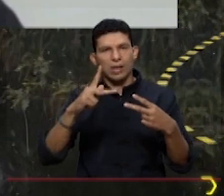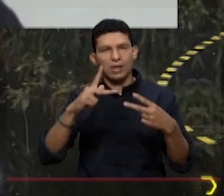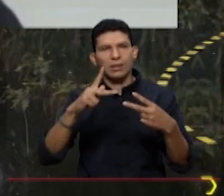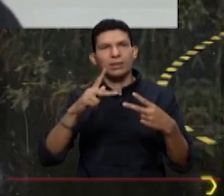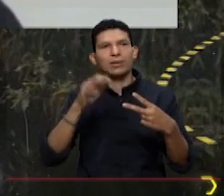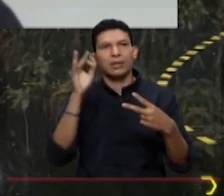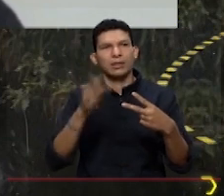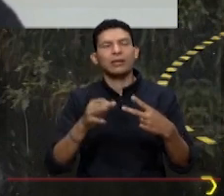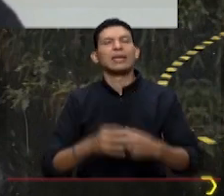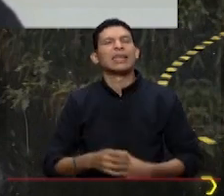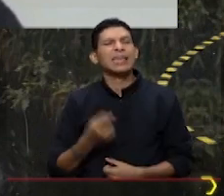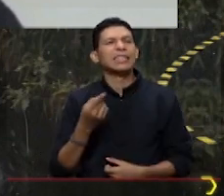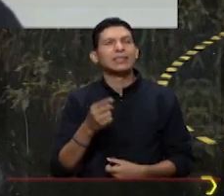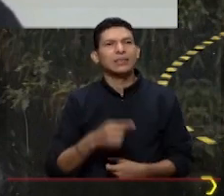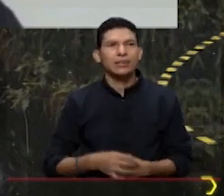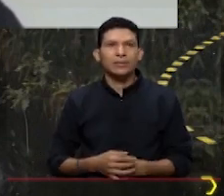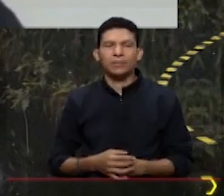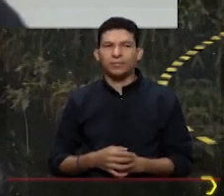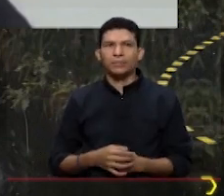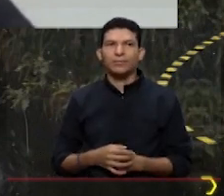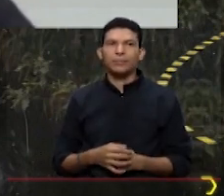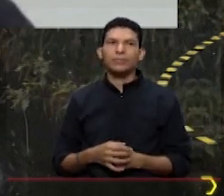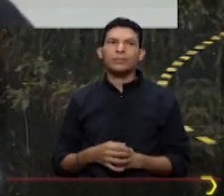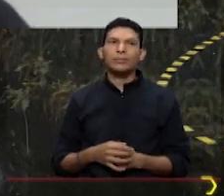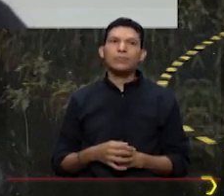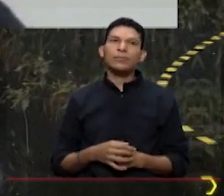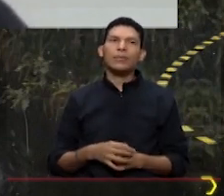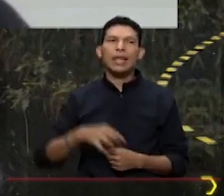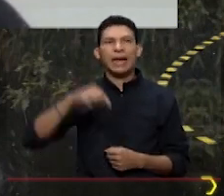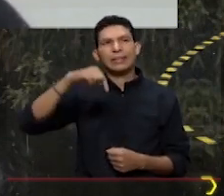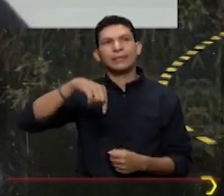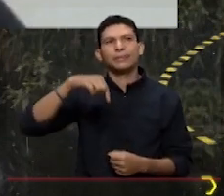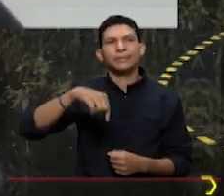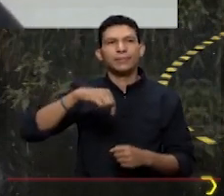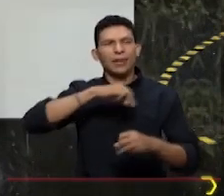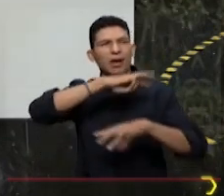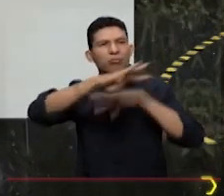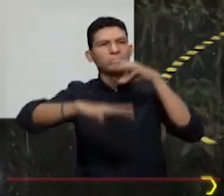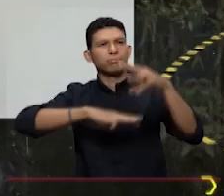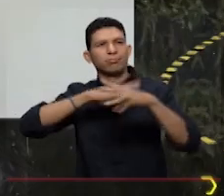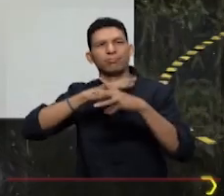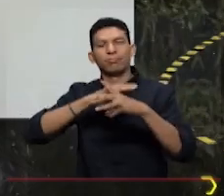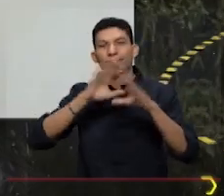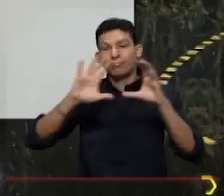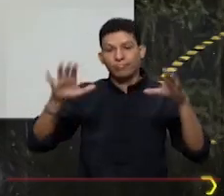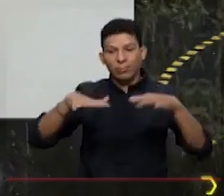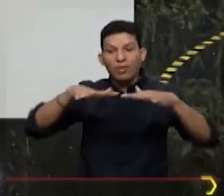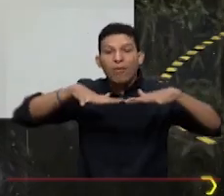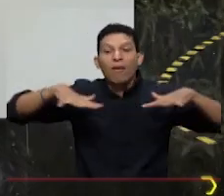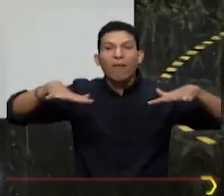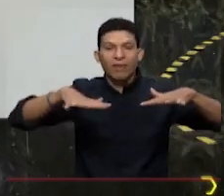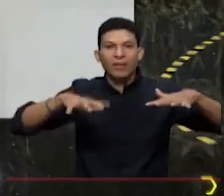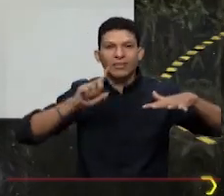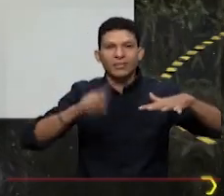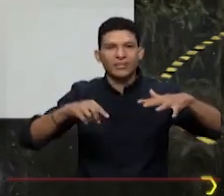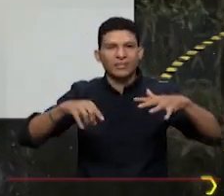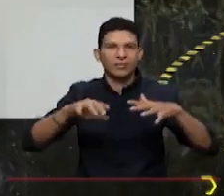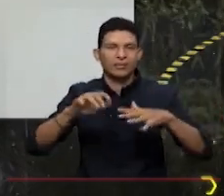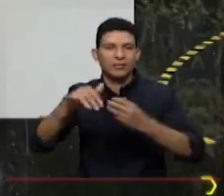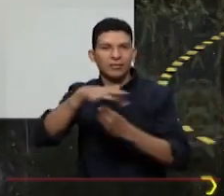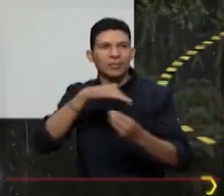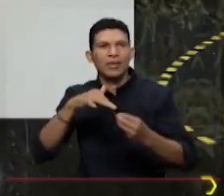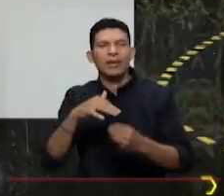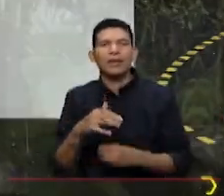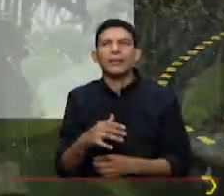Pomiwak. Pomiwak. Pomiwak. En este mundo de las unidades ambientales costeras, no faltaba,